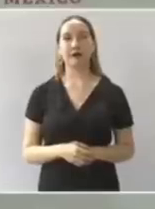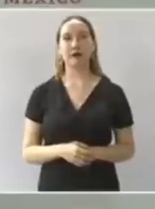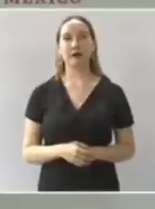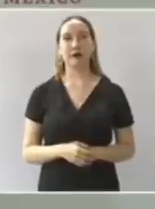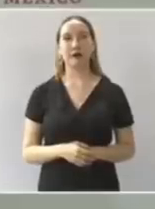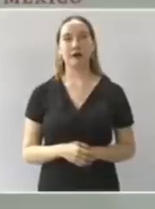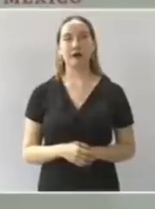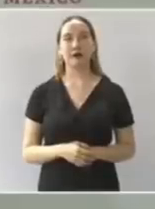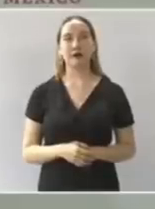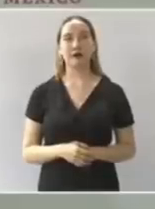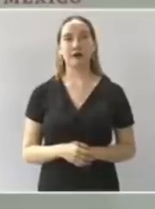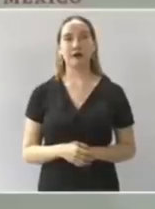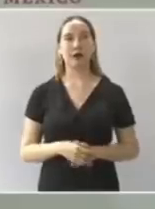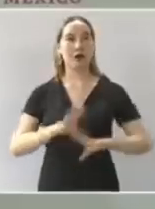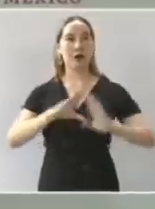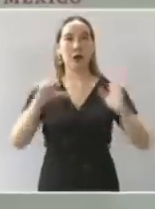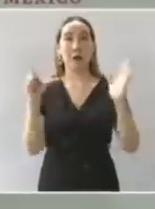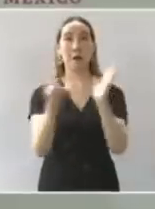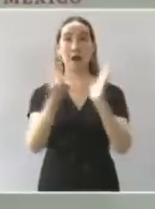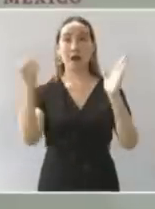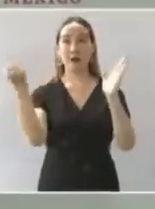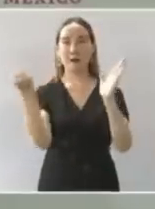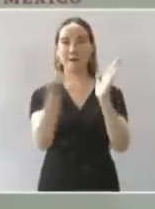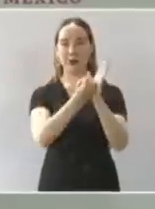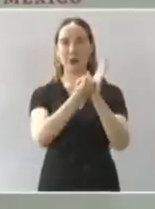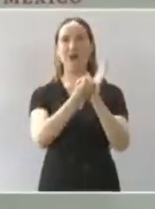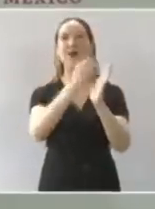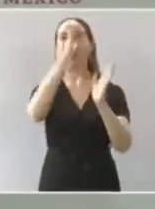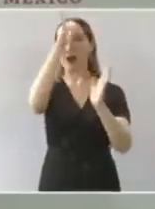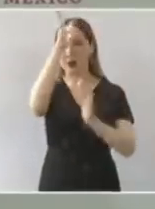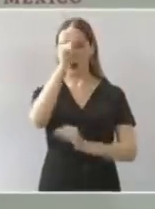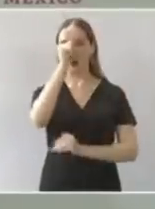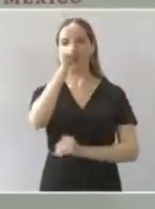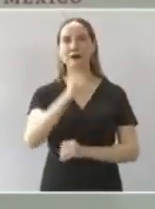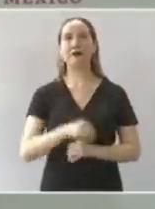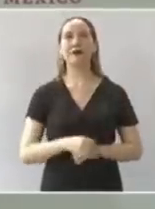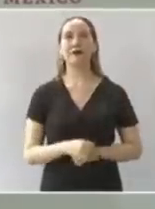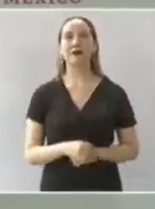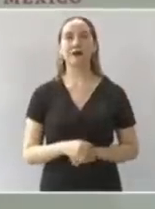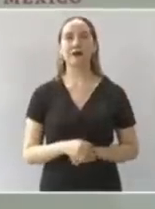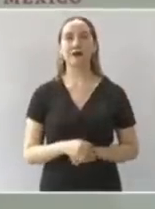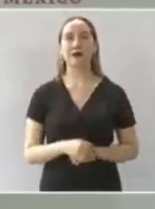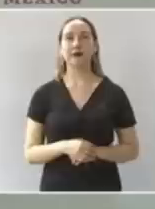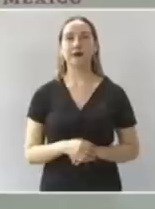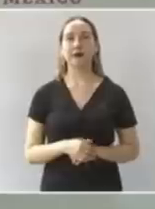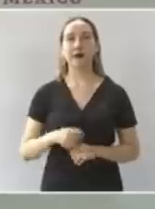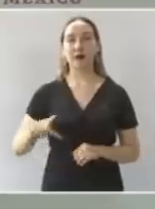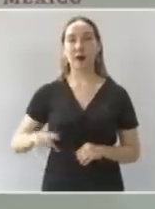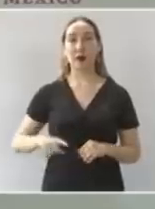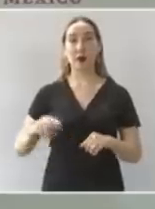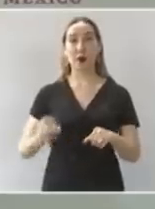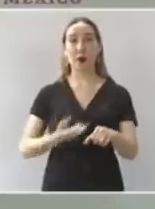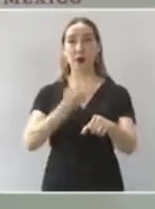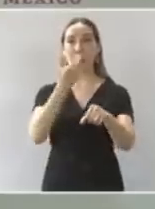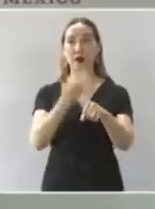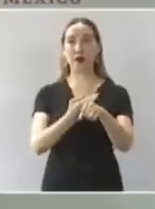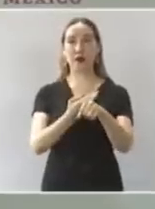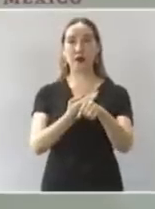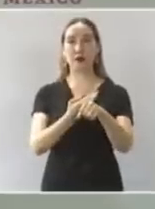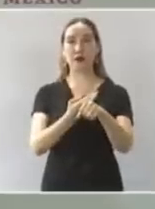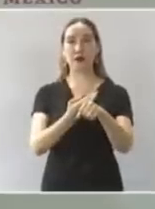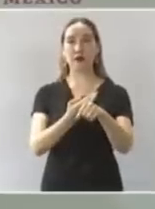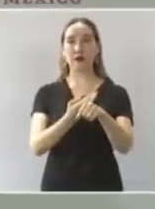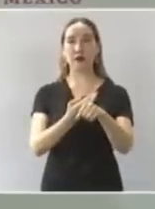ya aportó los fondos el gobernador y ya todos